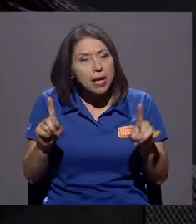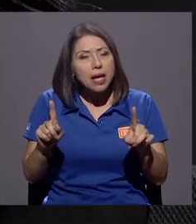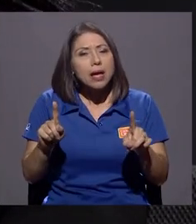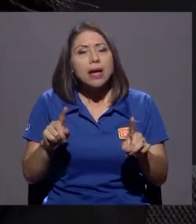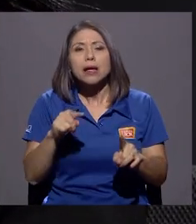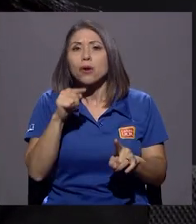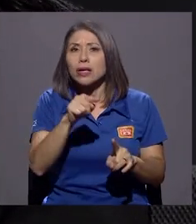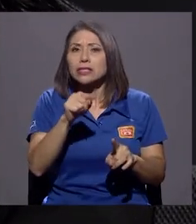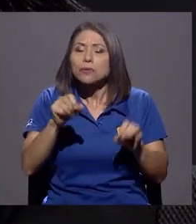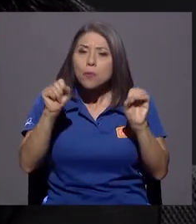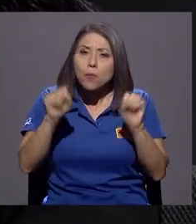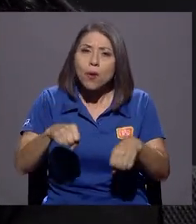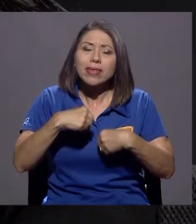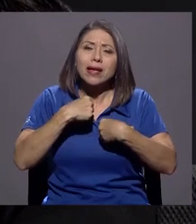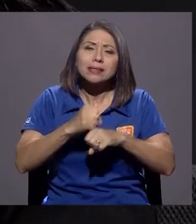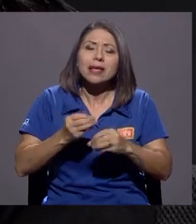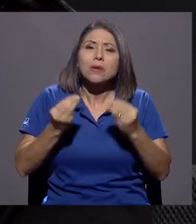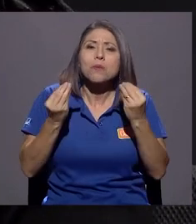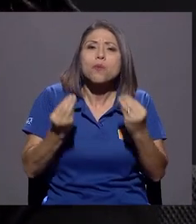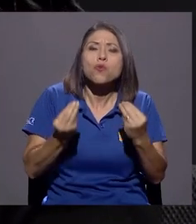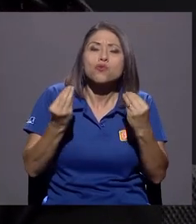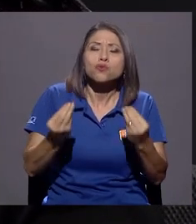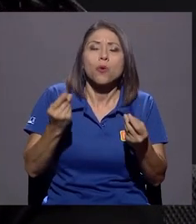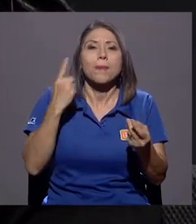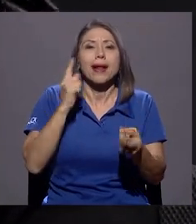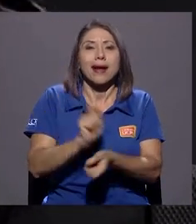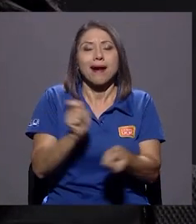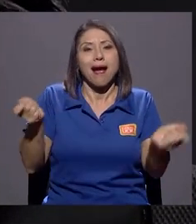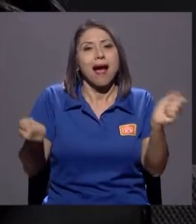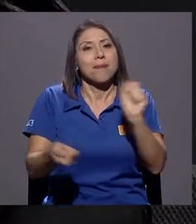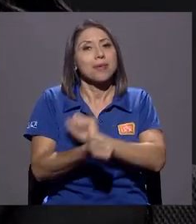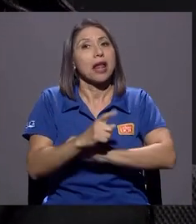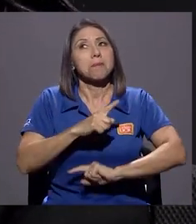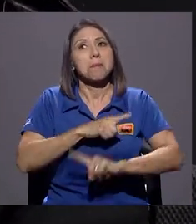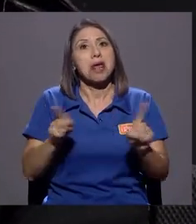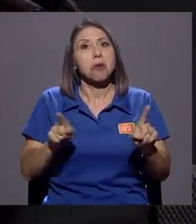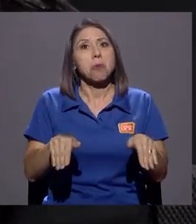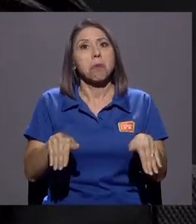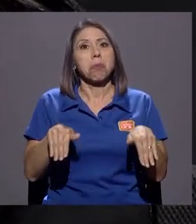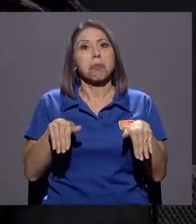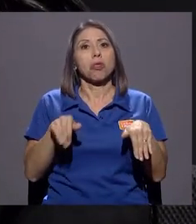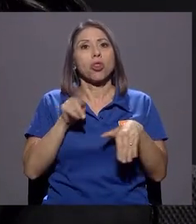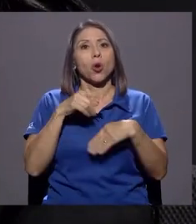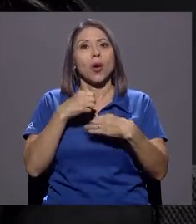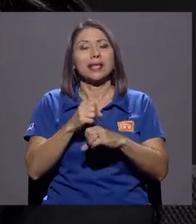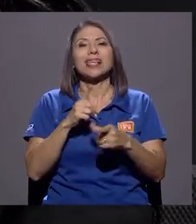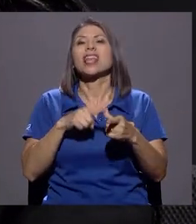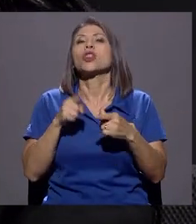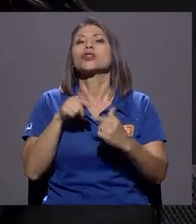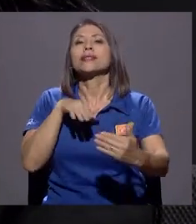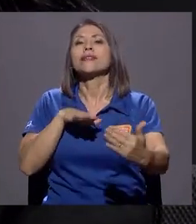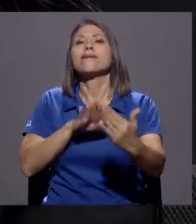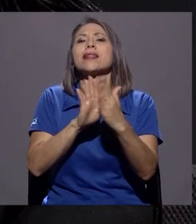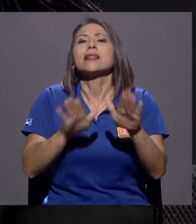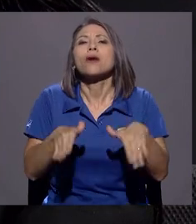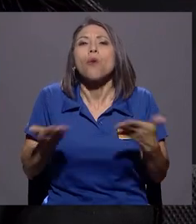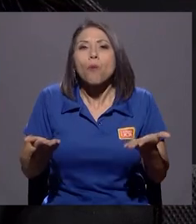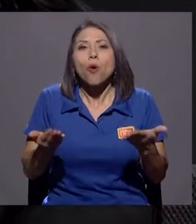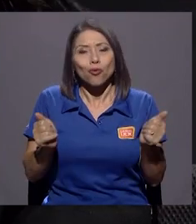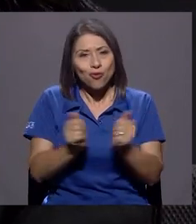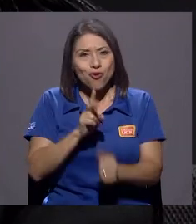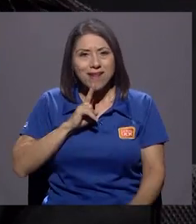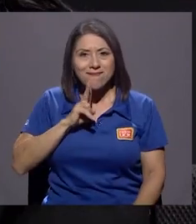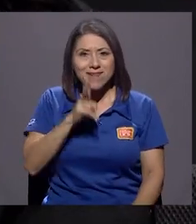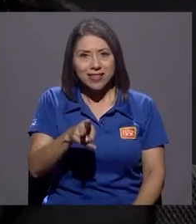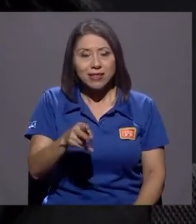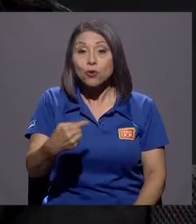muchísimo para que esto cambie, tampoco lo hacen. Entonces, ¿cómo se lidia? Con la verdad. Yo creo que cuando uno dice la verdad hace